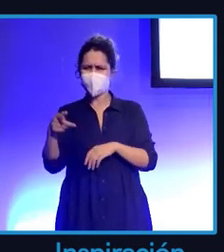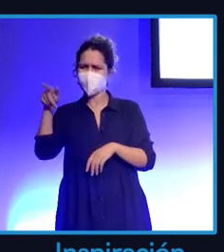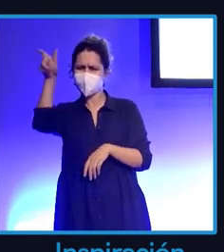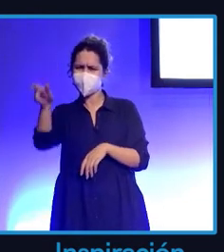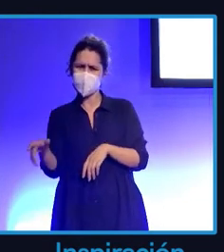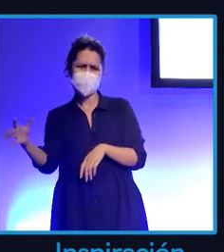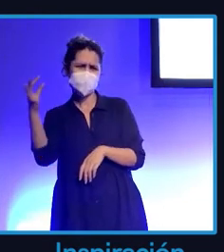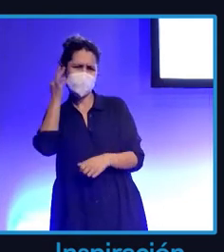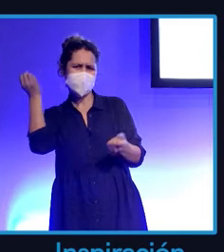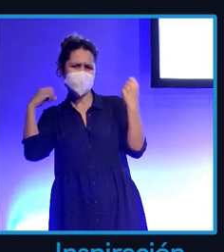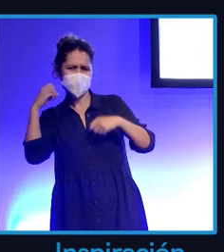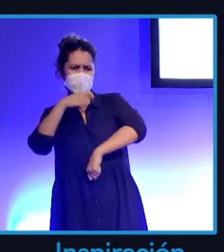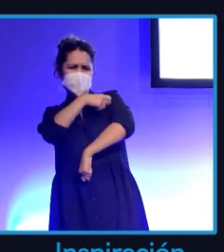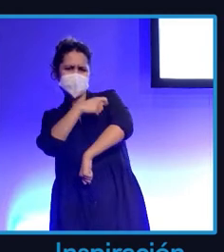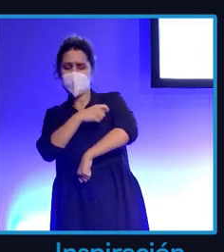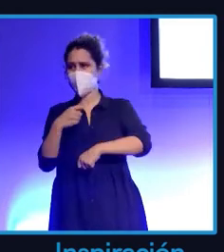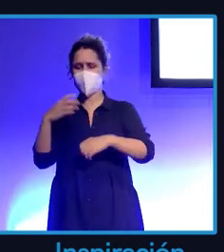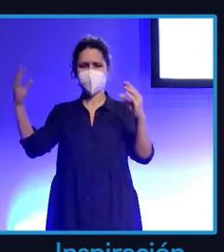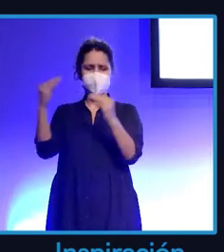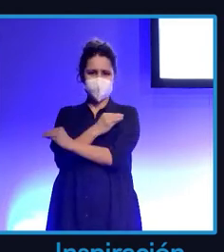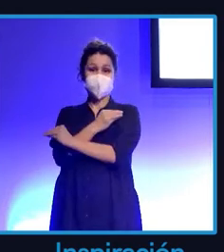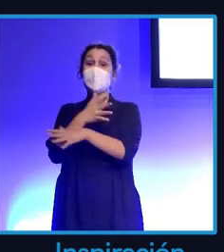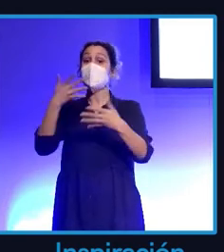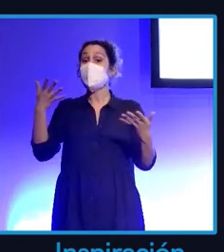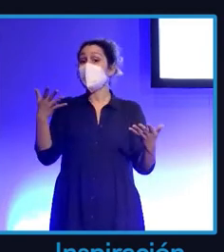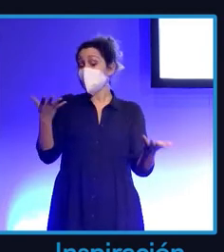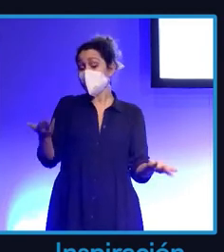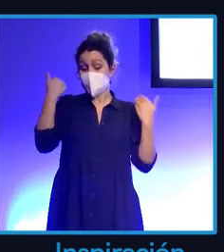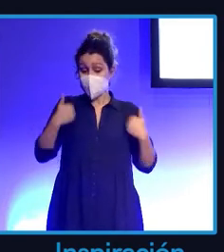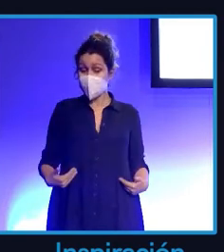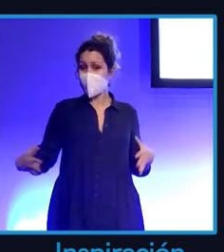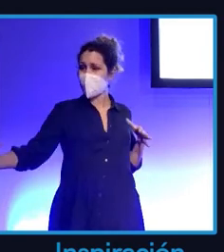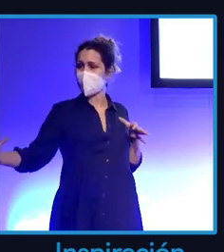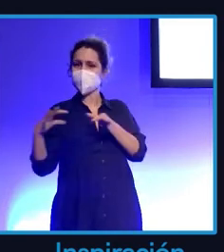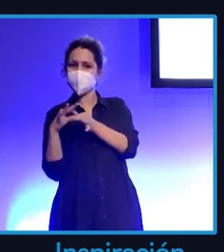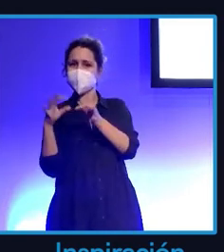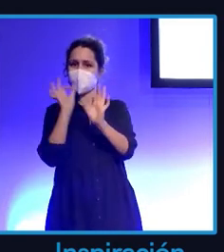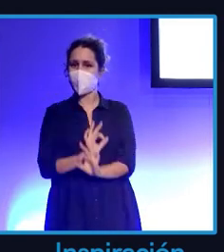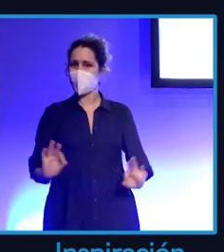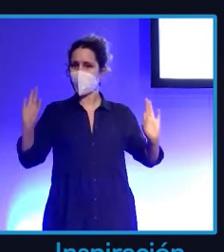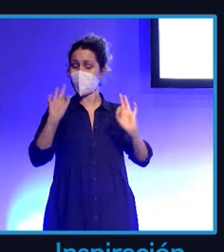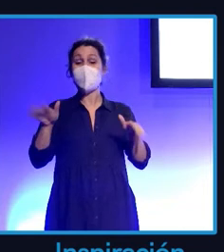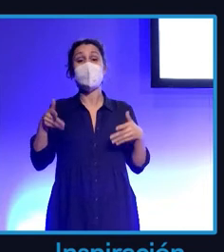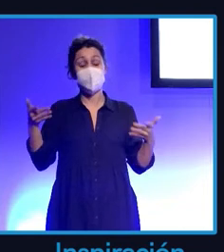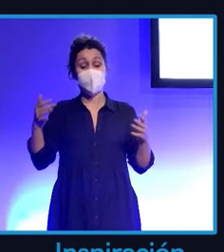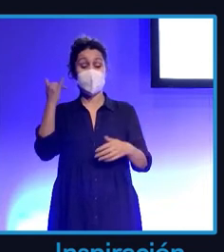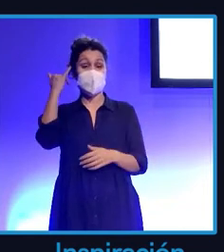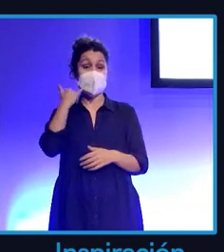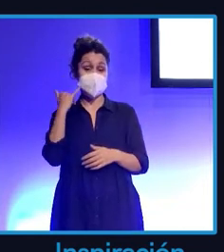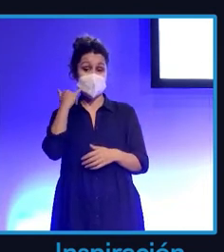ese fuelle y éramos incapaces de sentirnos identificados. Y de repente empieza el boom de Instagram